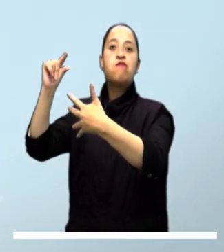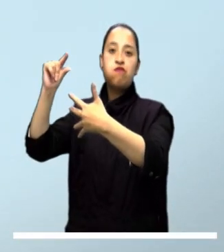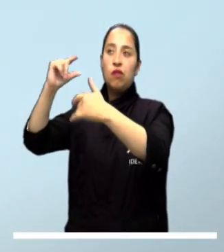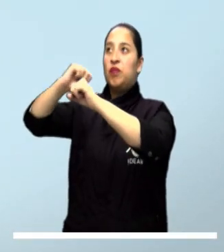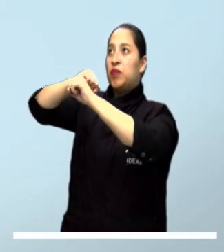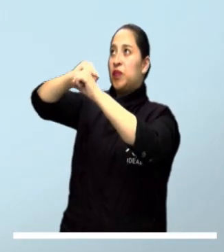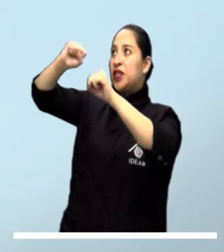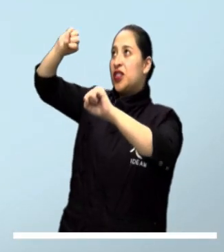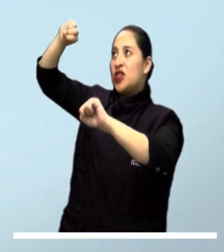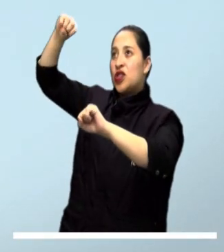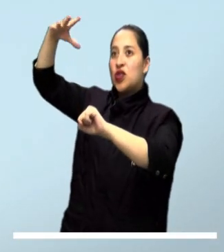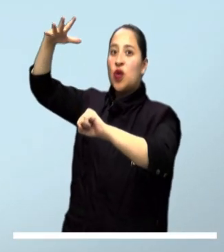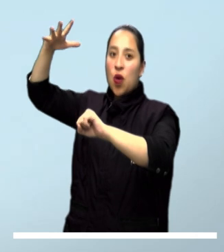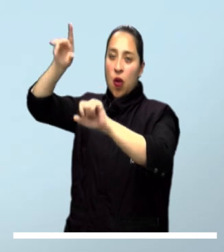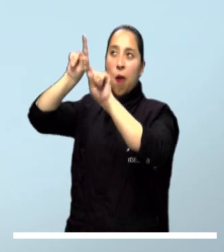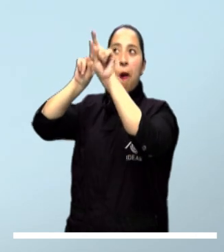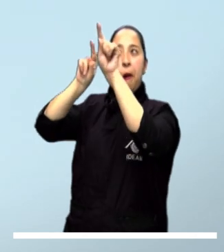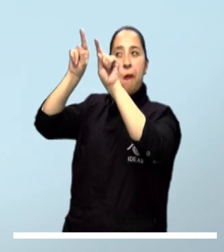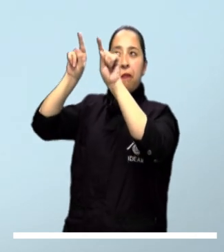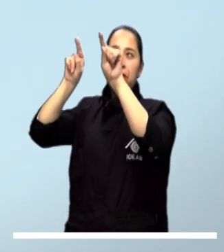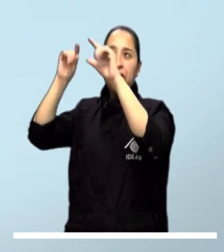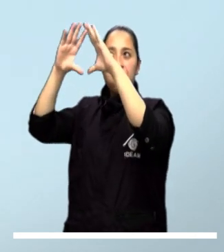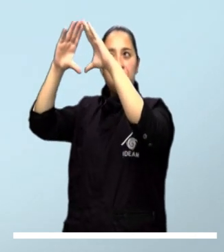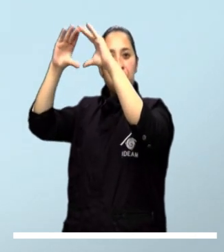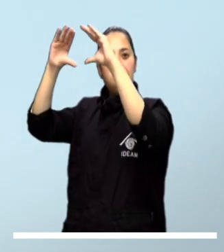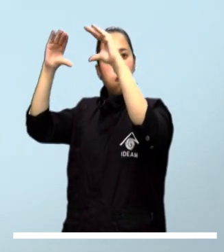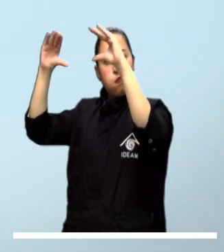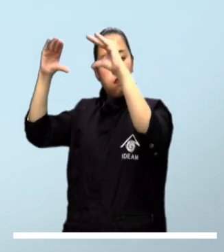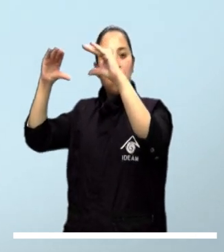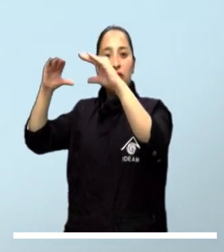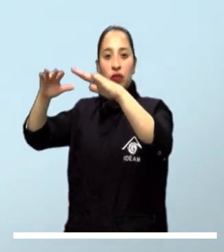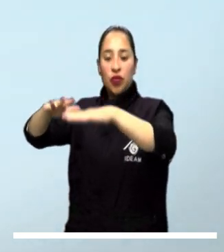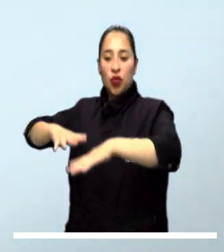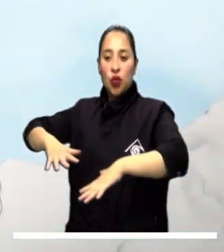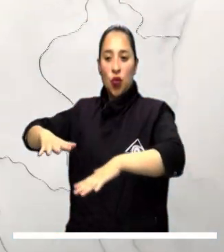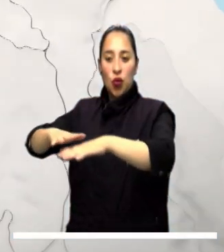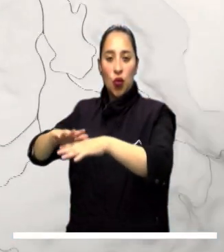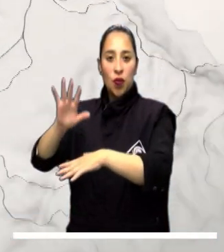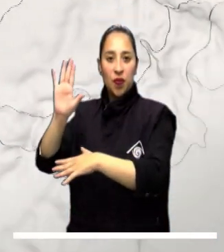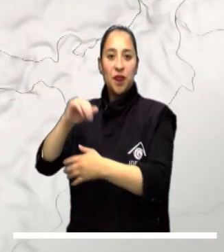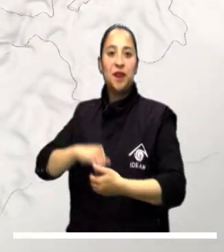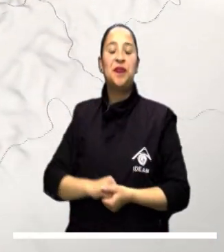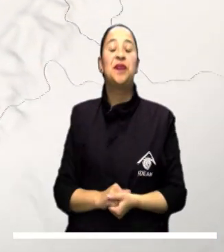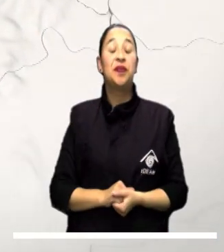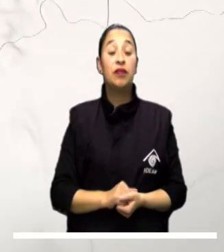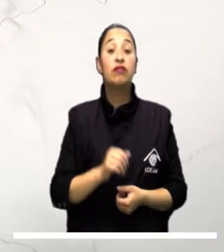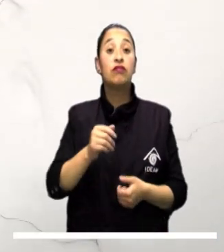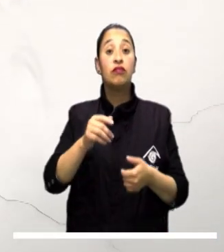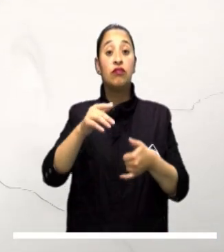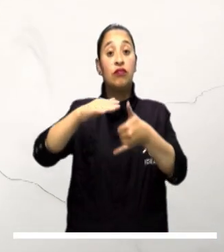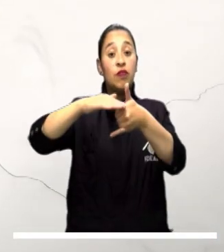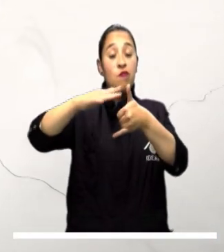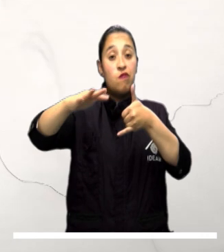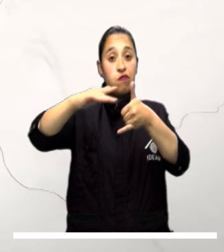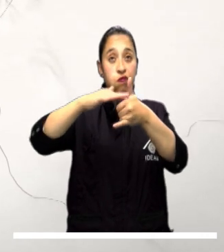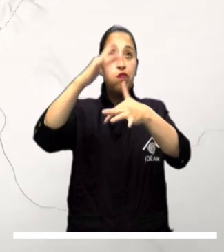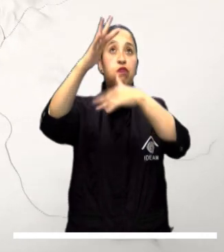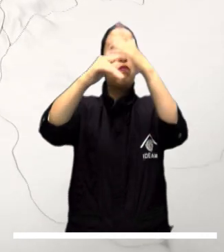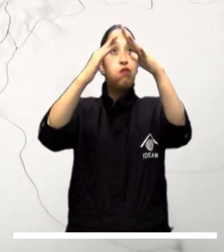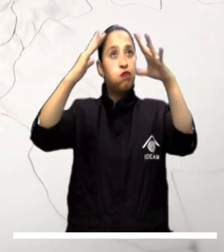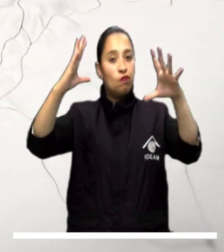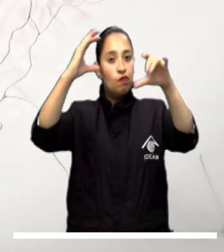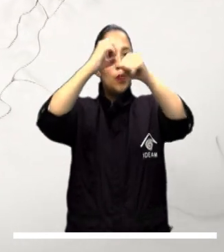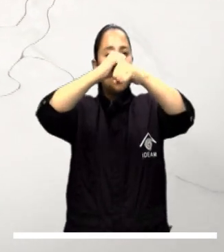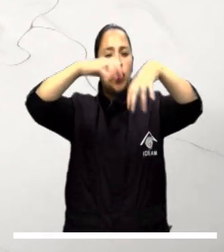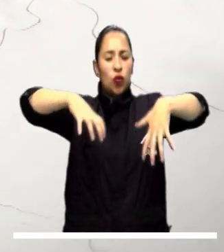San Andrés y Providencia esperan una mañana soleada con nubes pasajeras a lo largo del archipiélago. El litoral pacífico